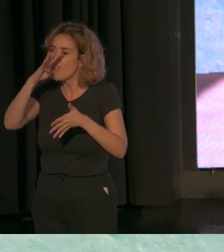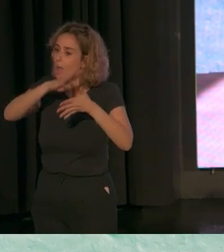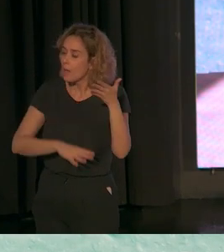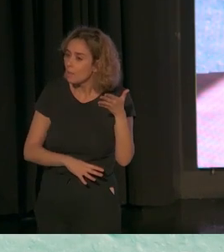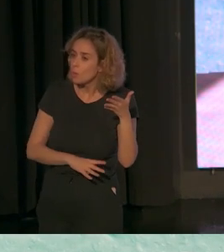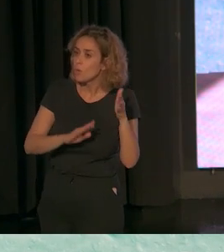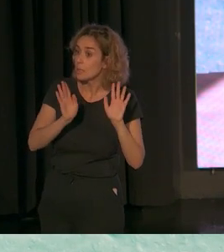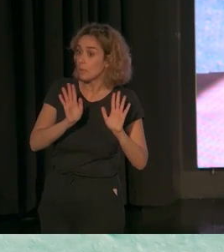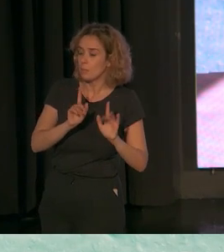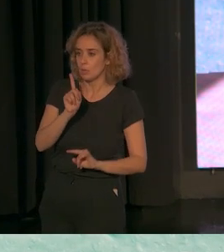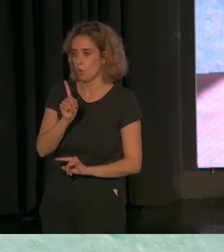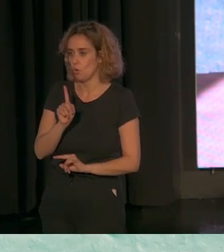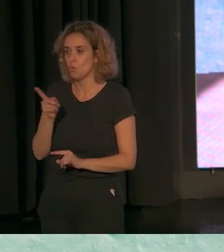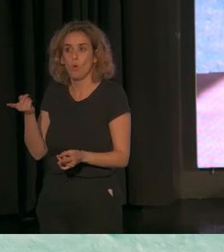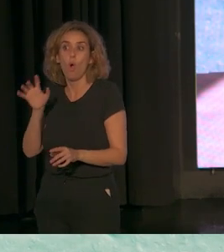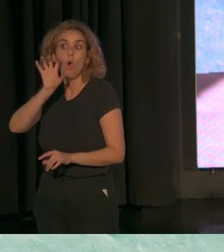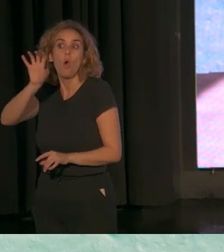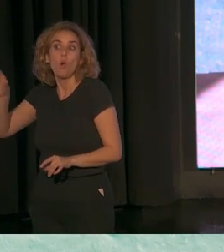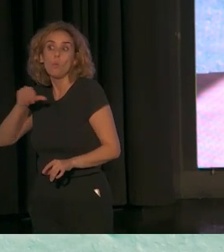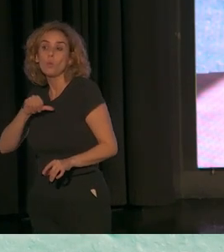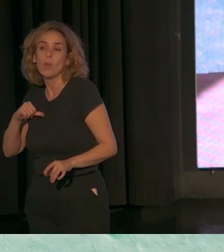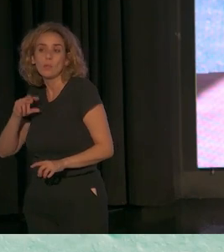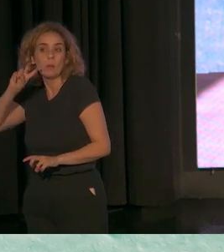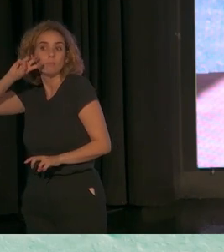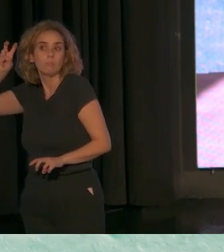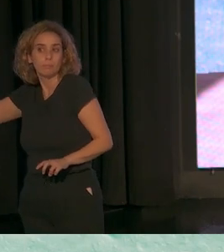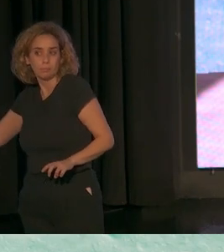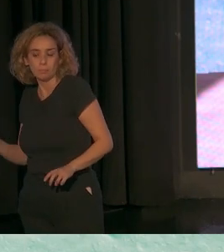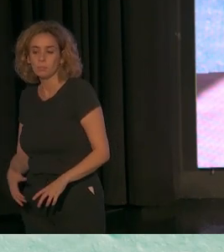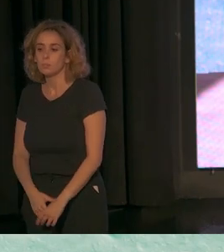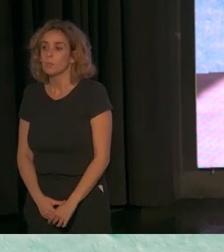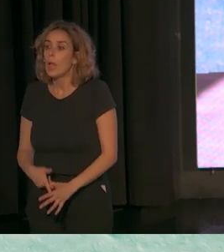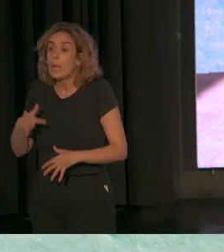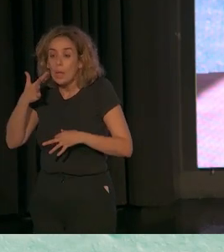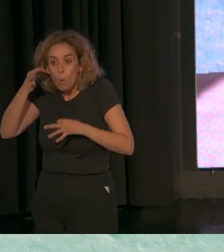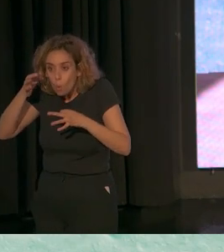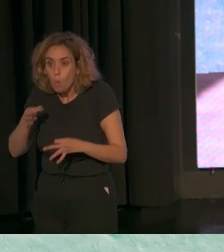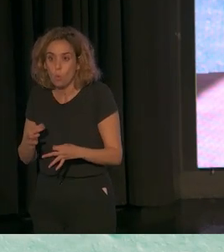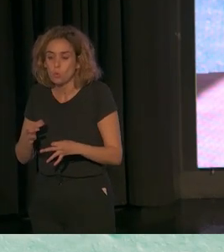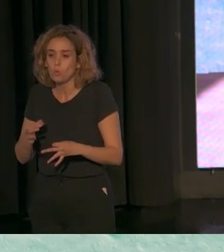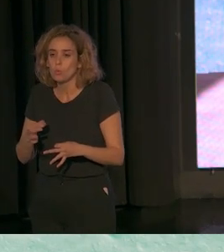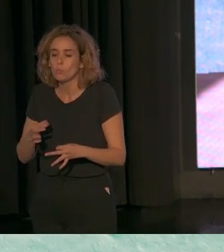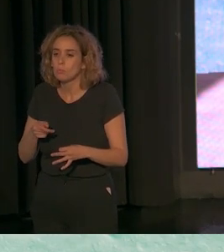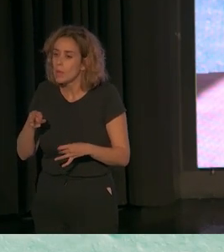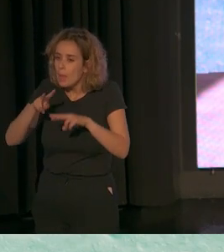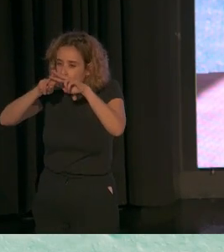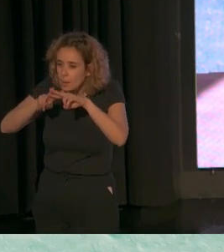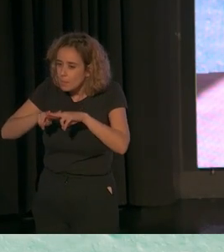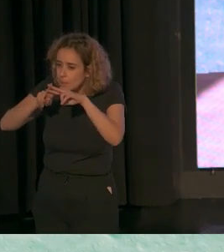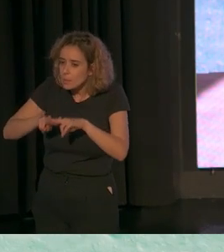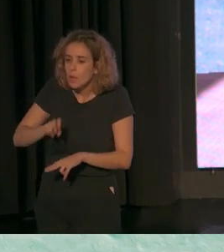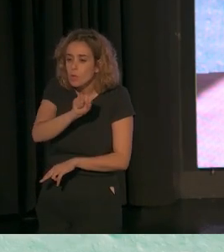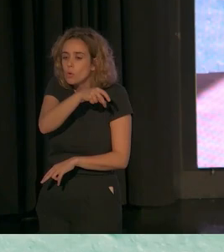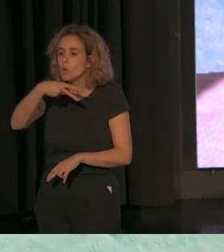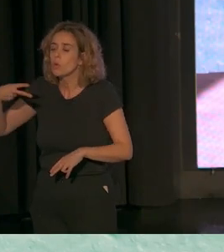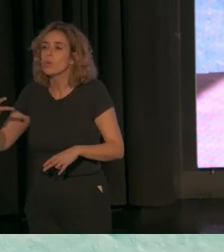sino de otras comunidades de España. Y, justamente, el resultado de estas investigaciones en las